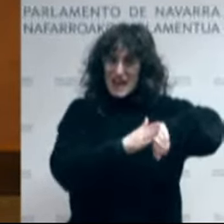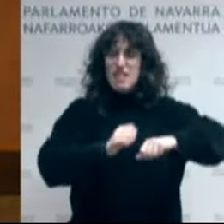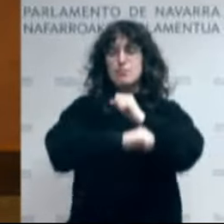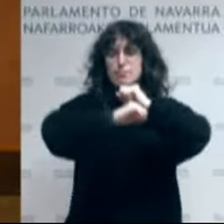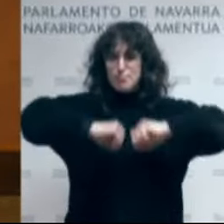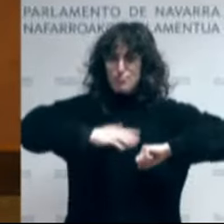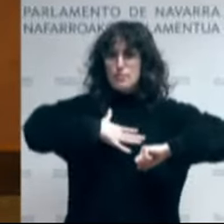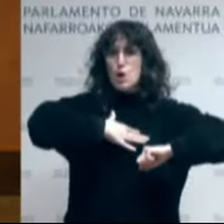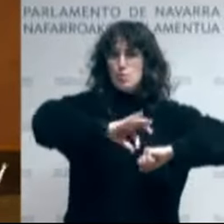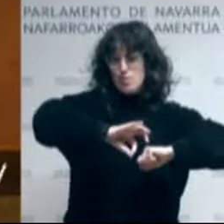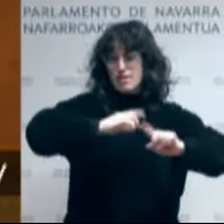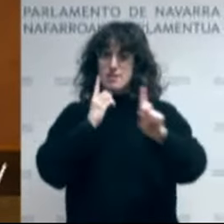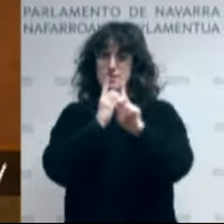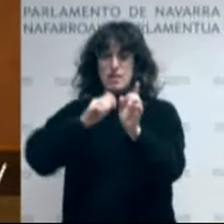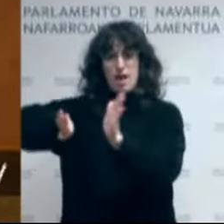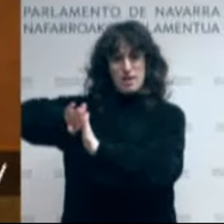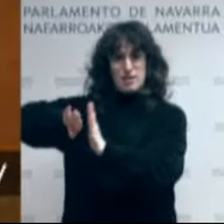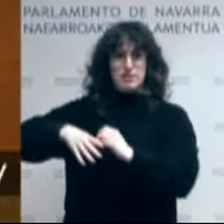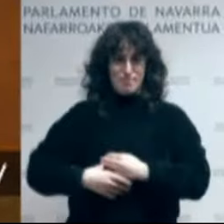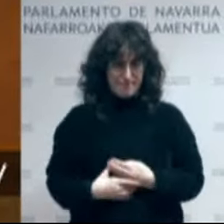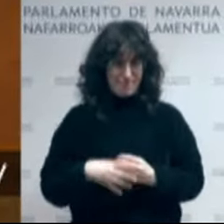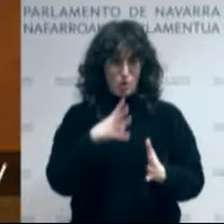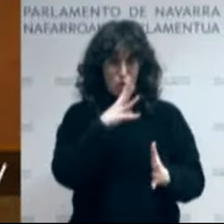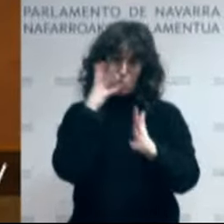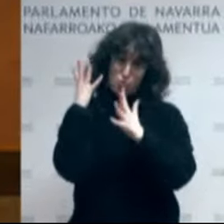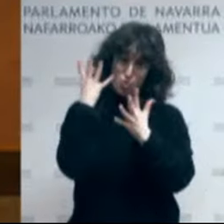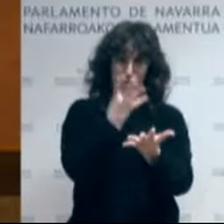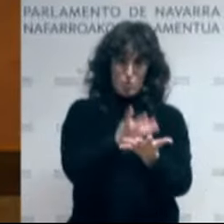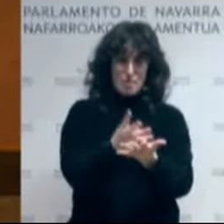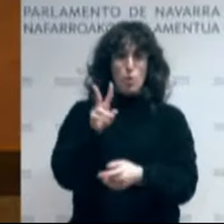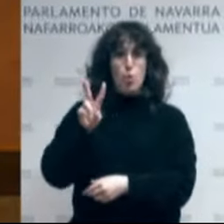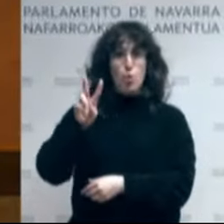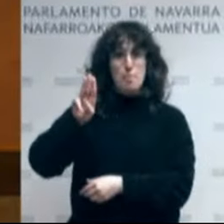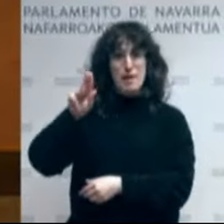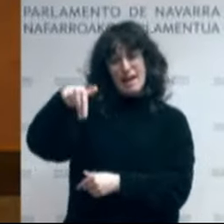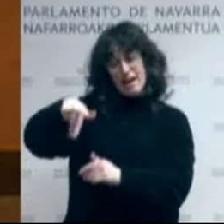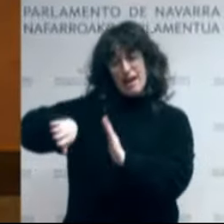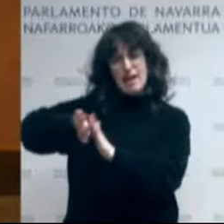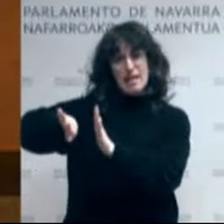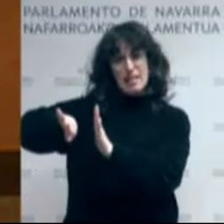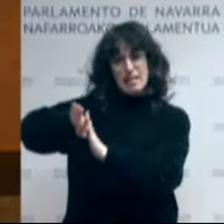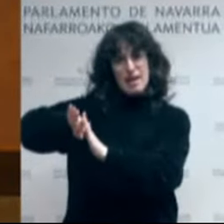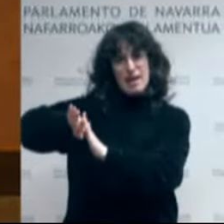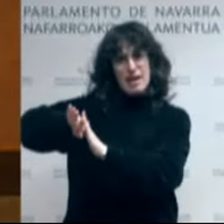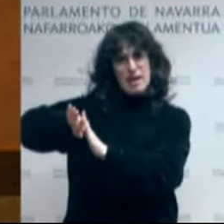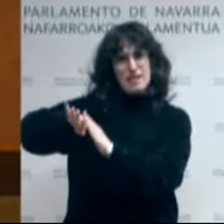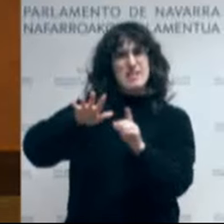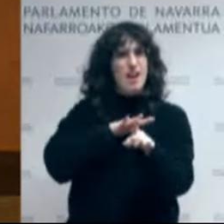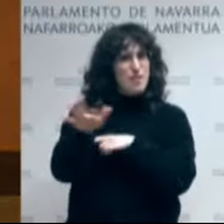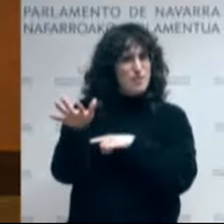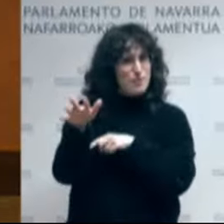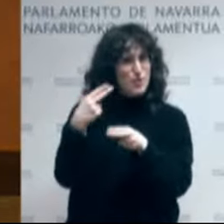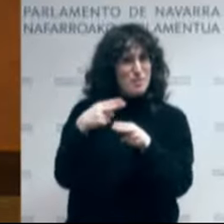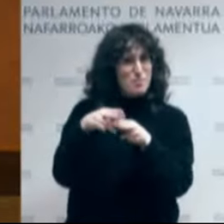Bederatzigarren urtez, UPN-ek eta eskuinak ez dituzte nafarroako politika publikoak baldintzatu.